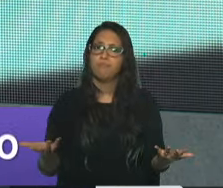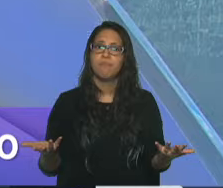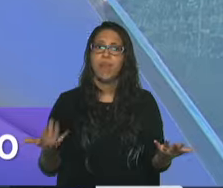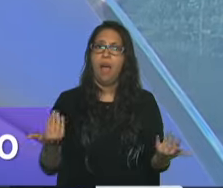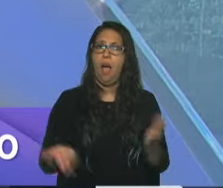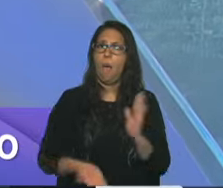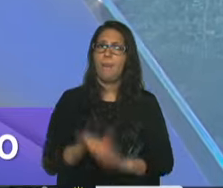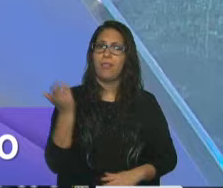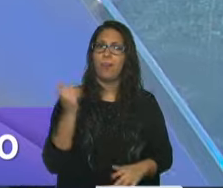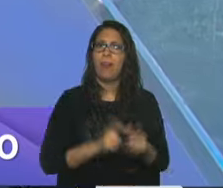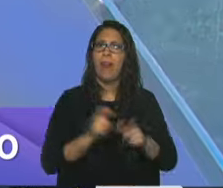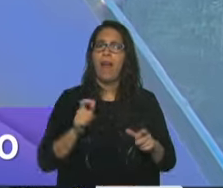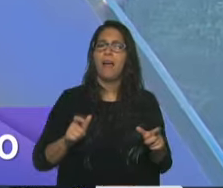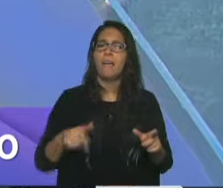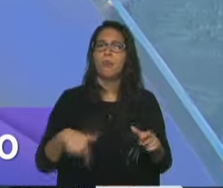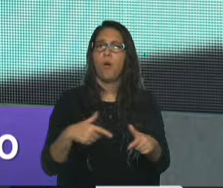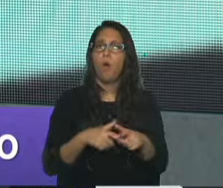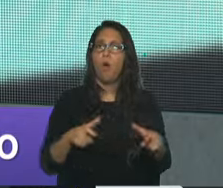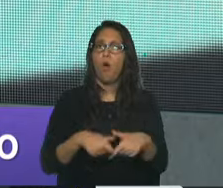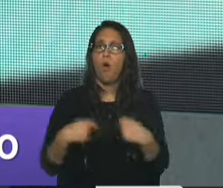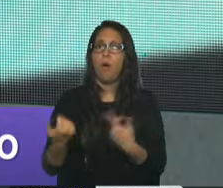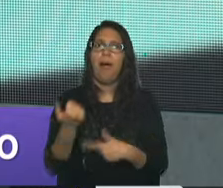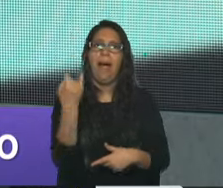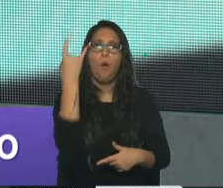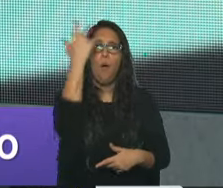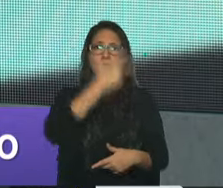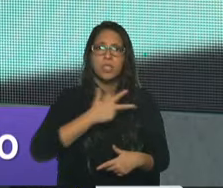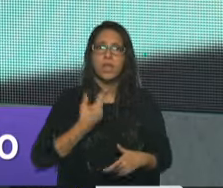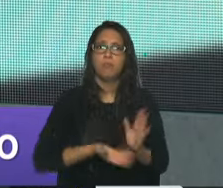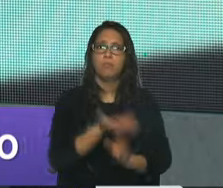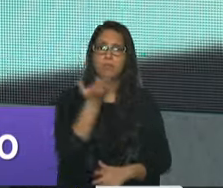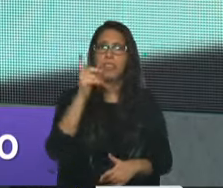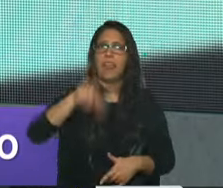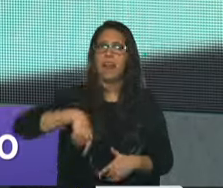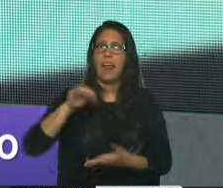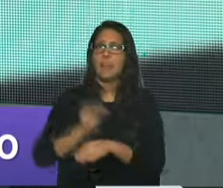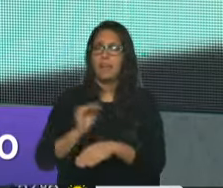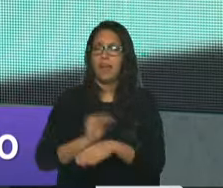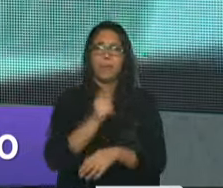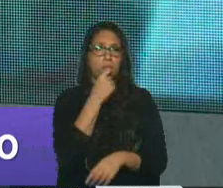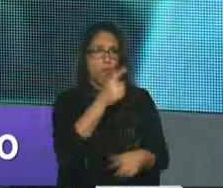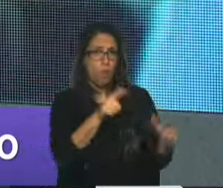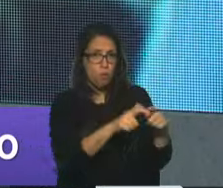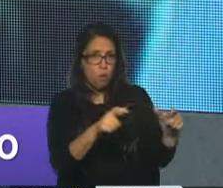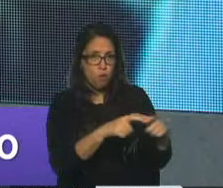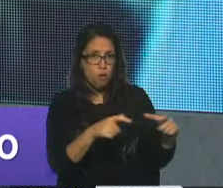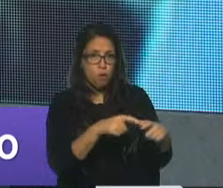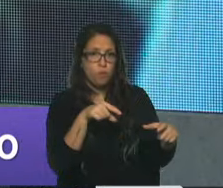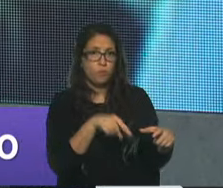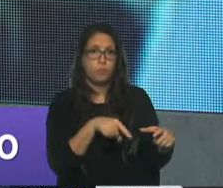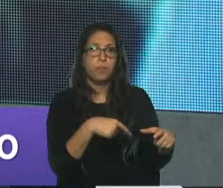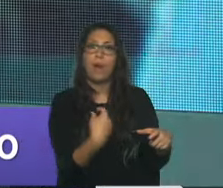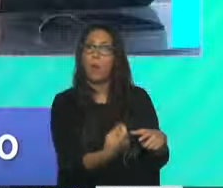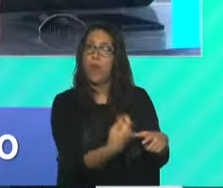para los bonos, para la UAH, para la tarjeta alimentar. Sí, en el caso del bono es, por ahora, es... Para